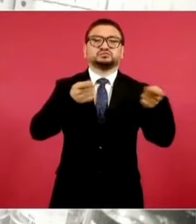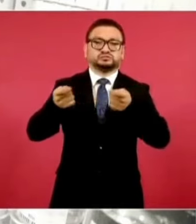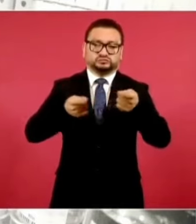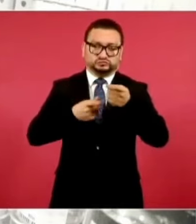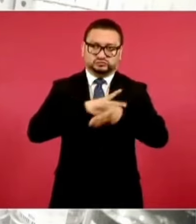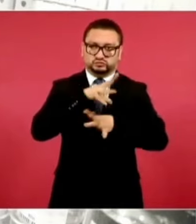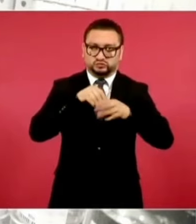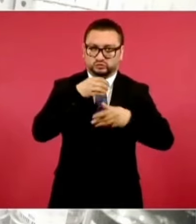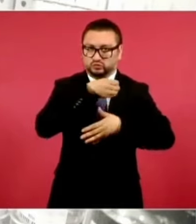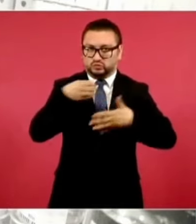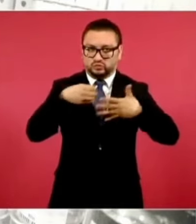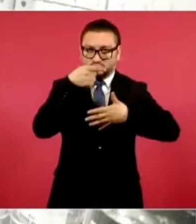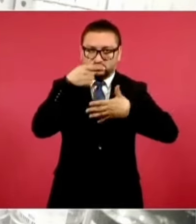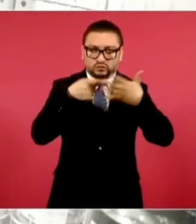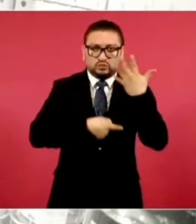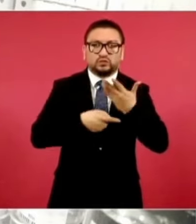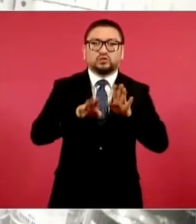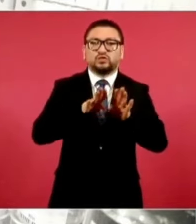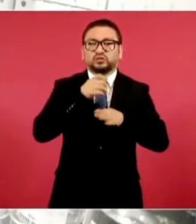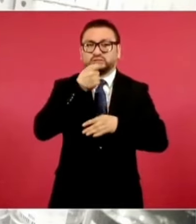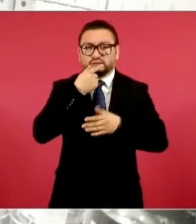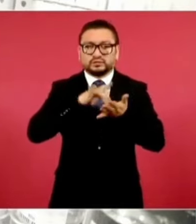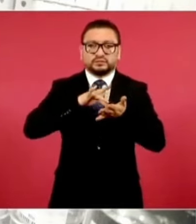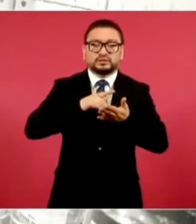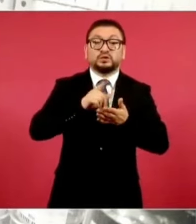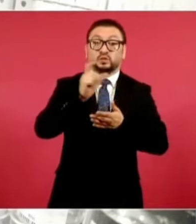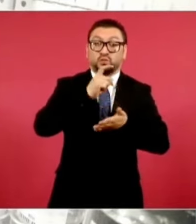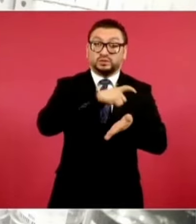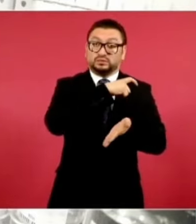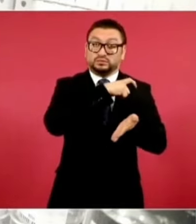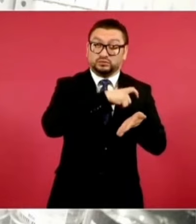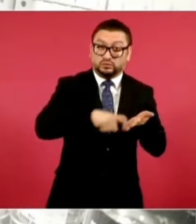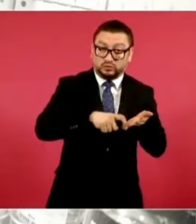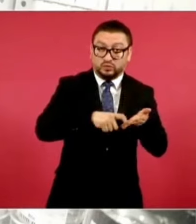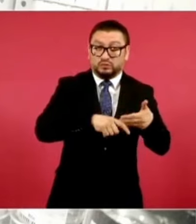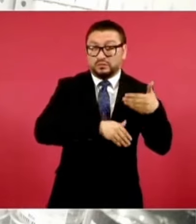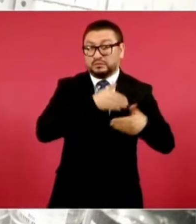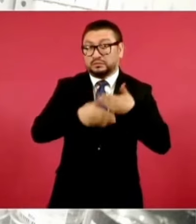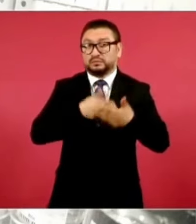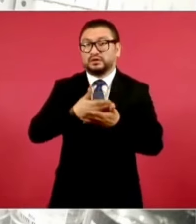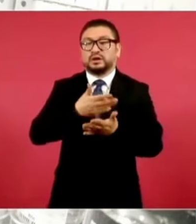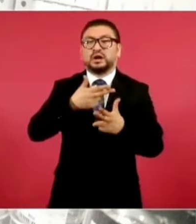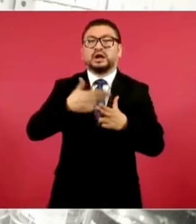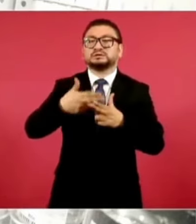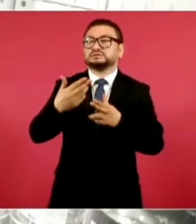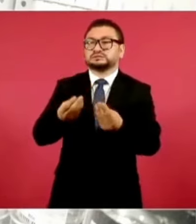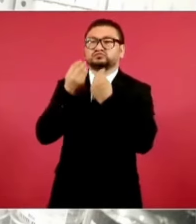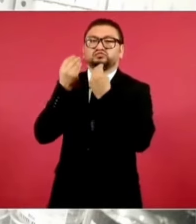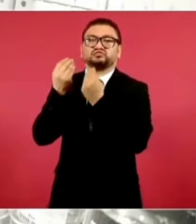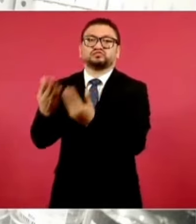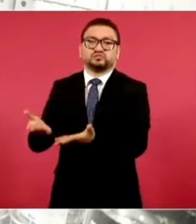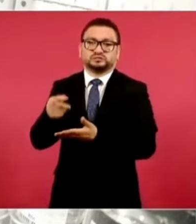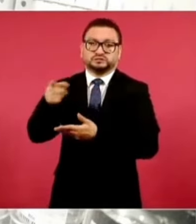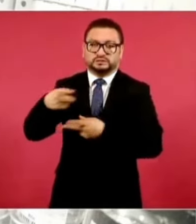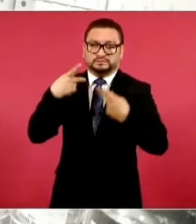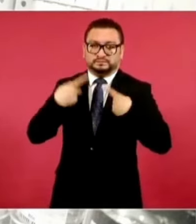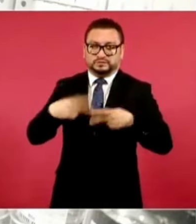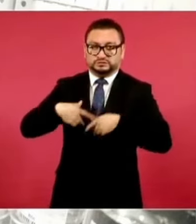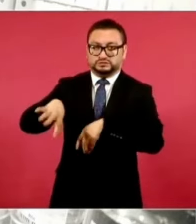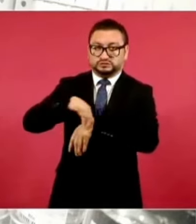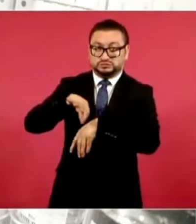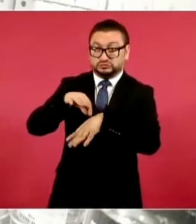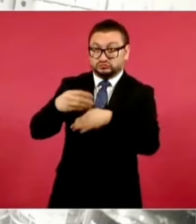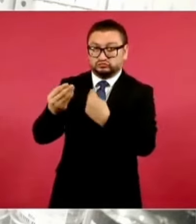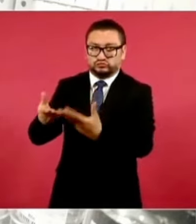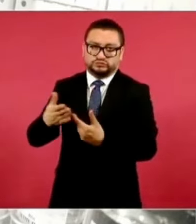trazabilidad del medicamento, desde que se compra hasta que se le entrega al paciente en la farmacia.